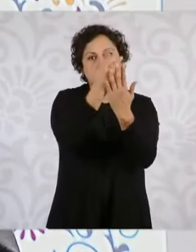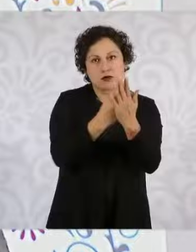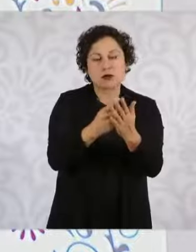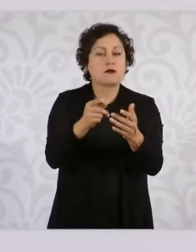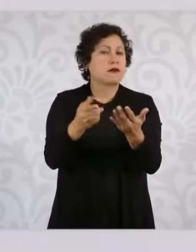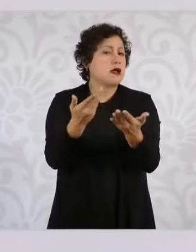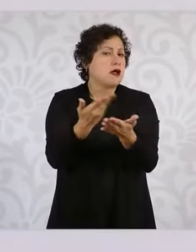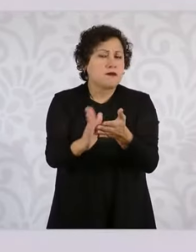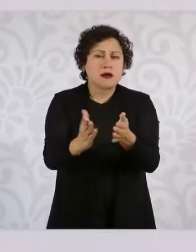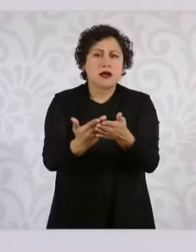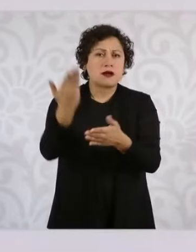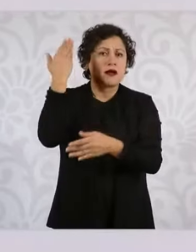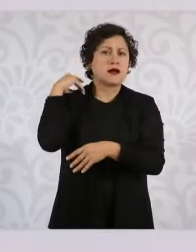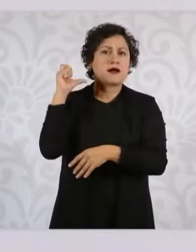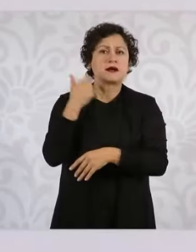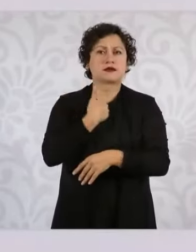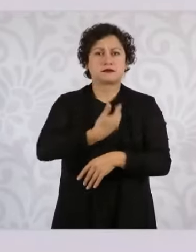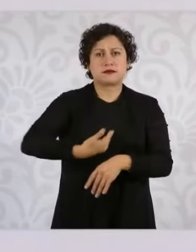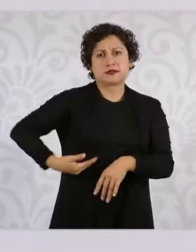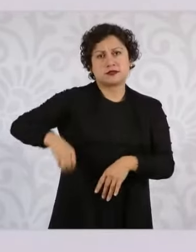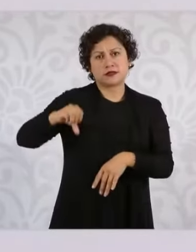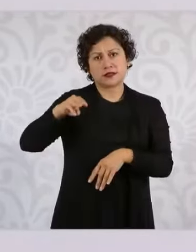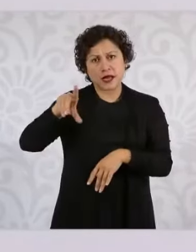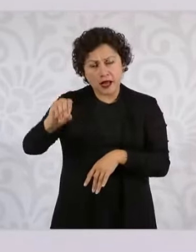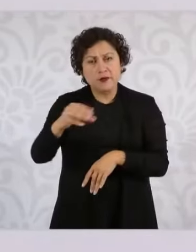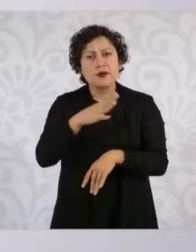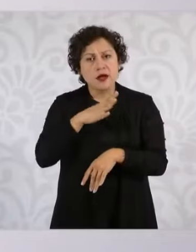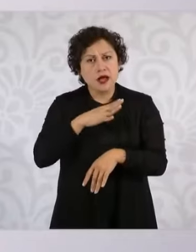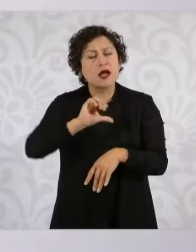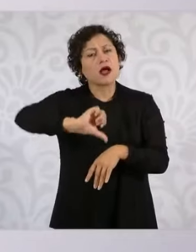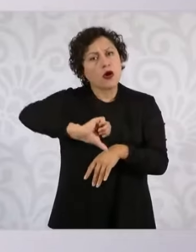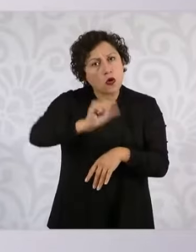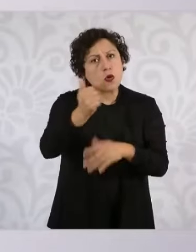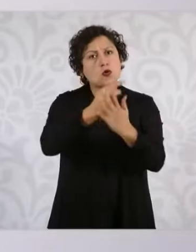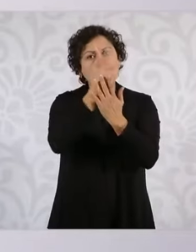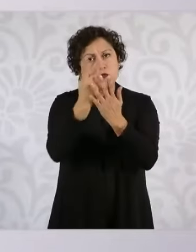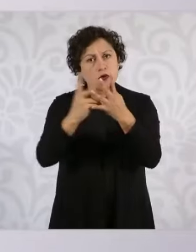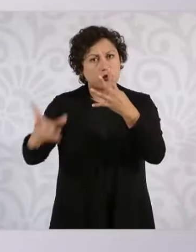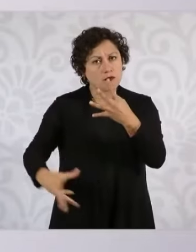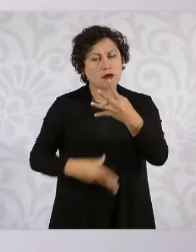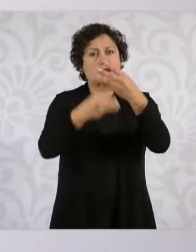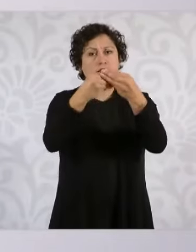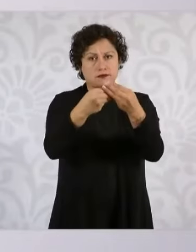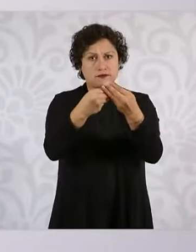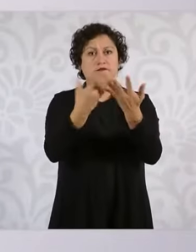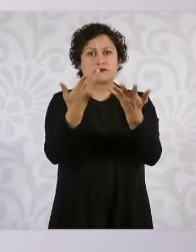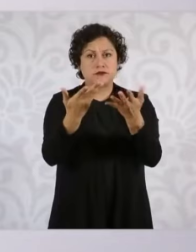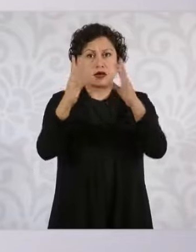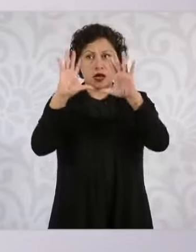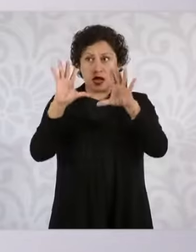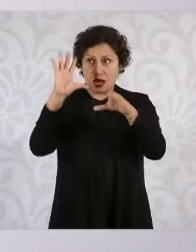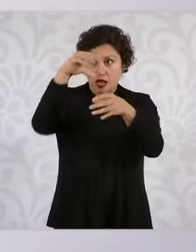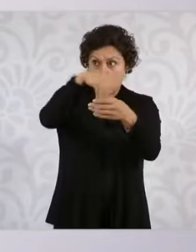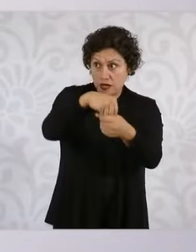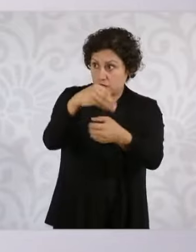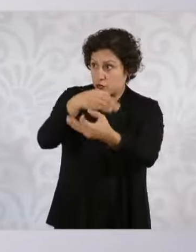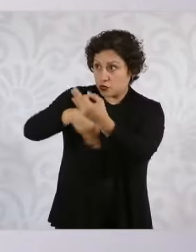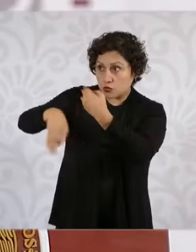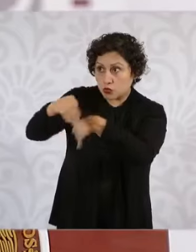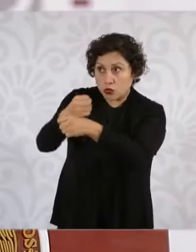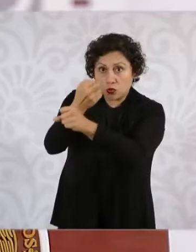presidente puedan atender a las familias de manera integral en aquellas zonas en donde consideramos que